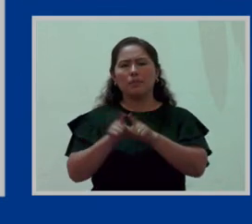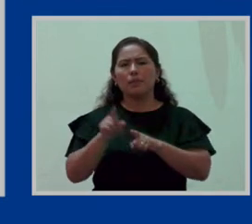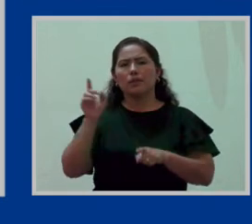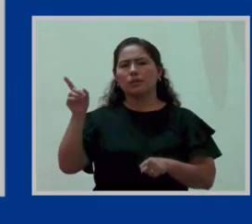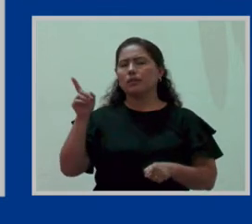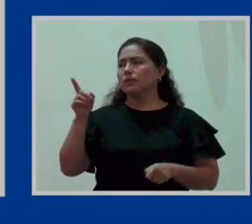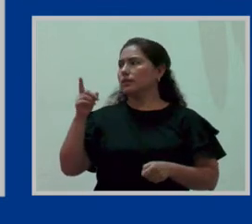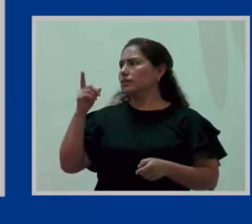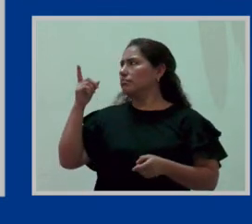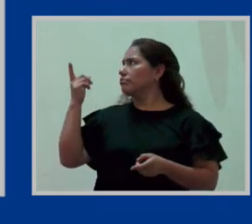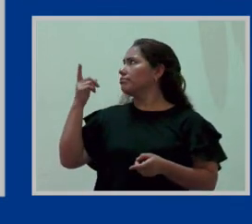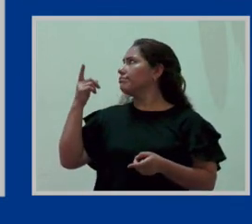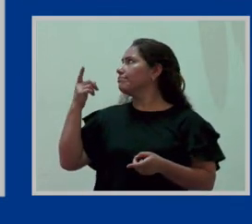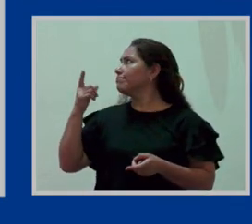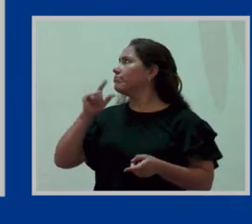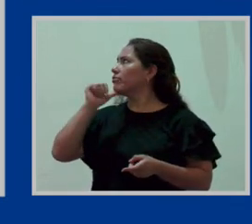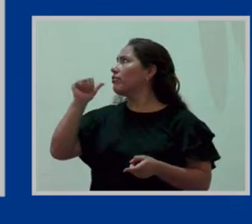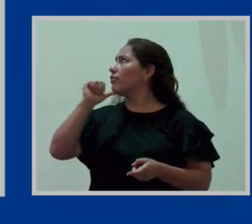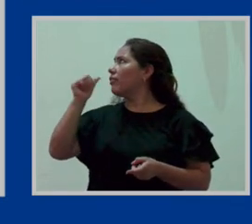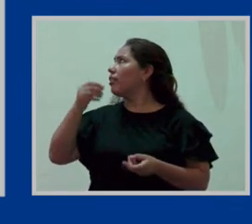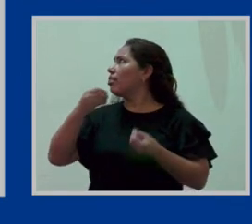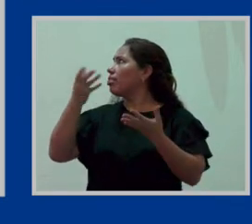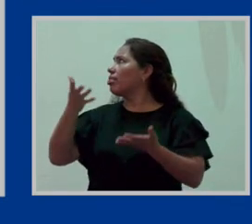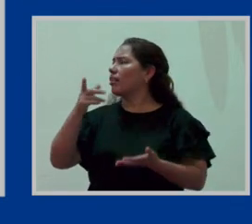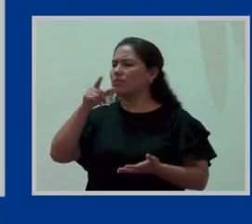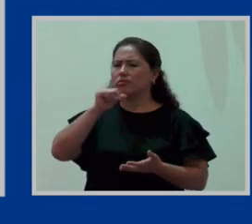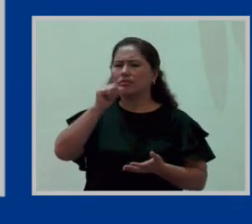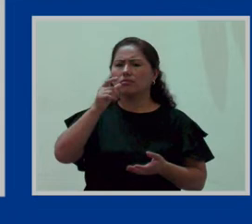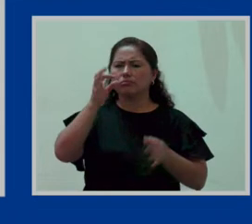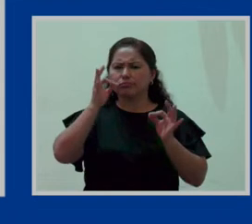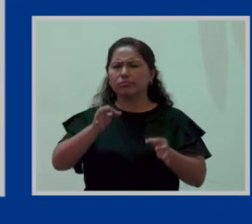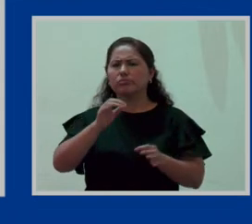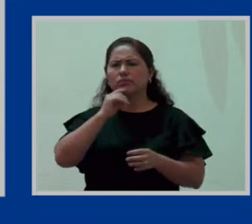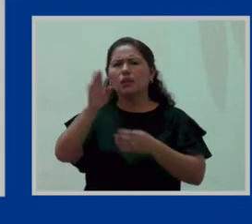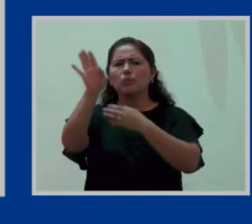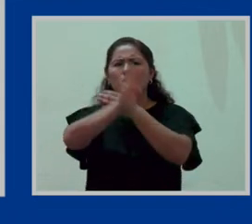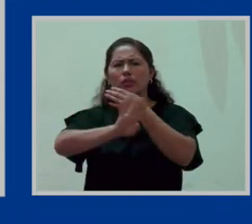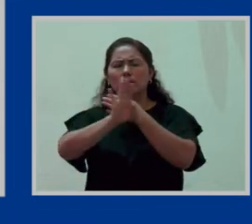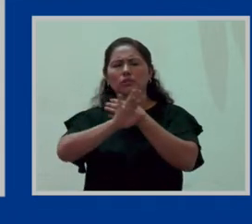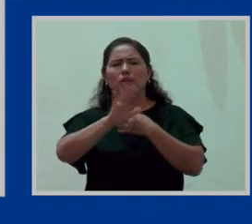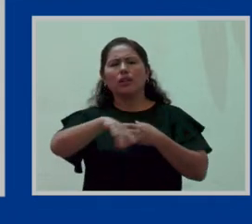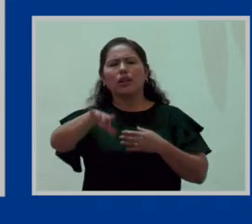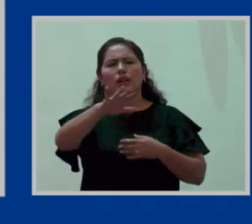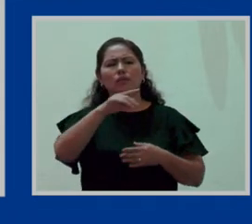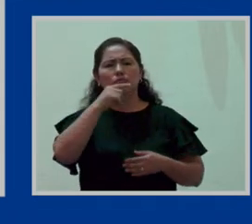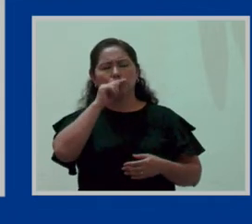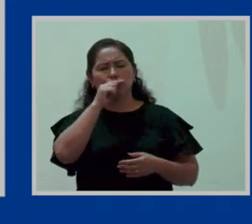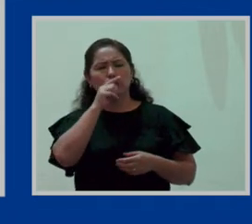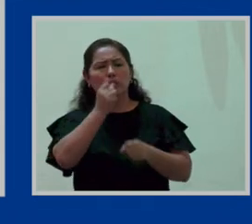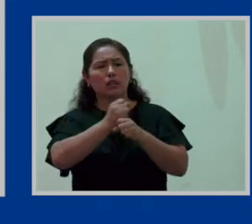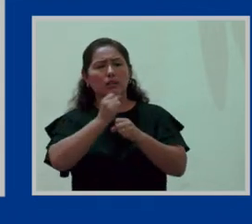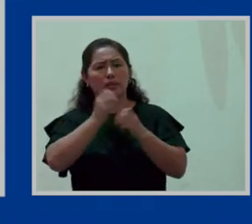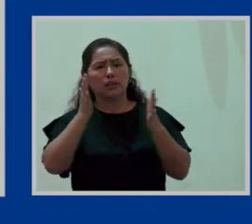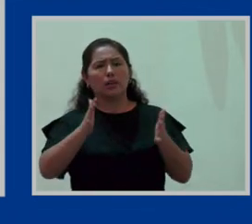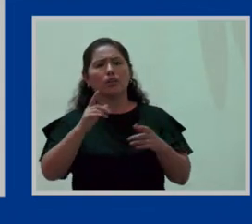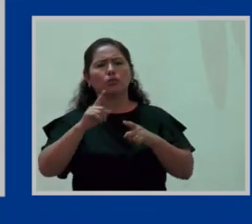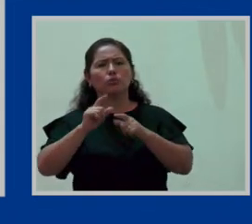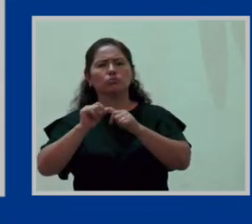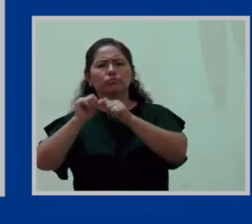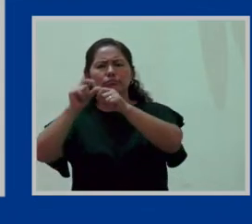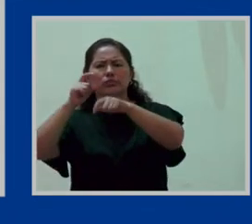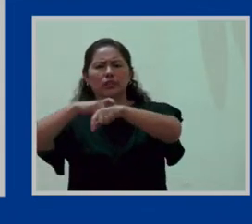muy grave el incumplimiento de las disposiciones relacionadas con la protección de las mujeres trabajadoras durante los periodos de embarazo